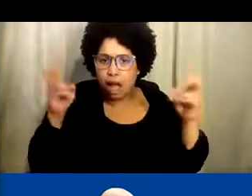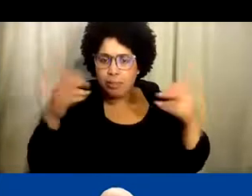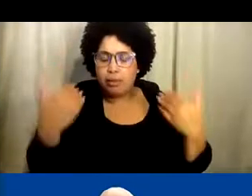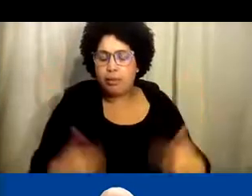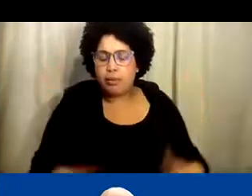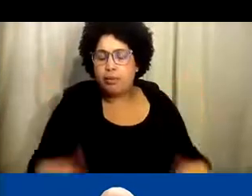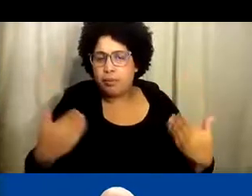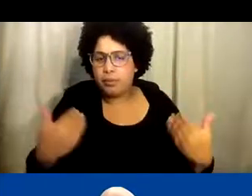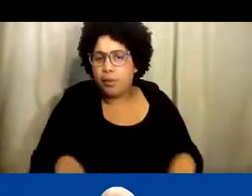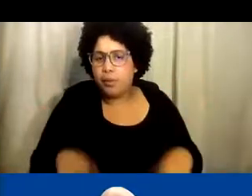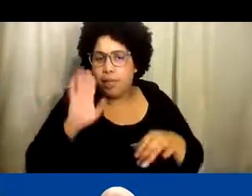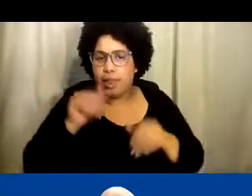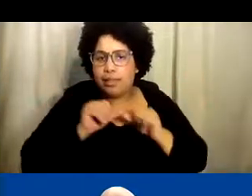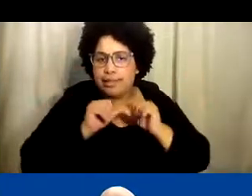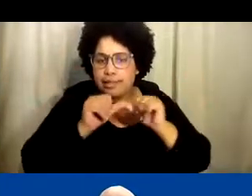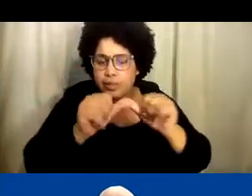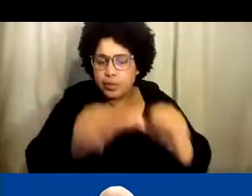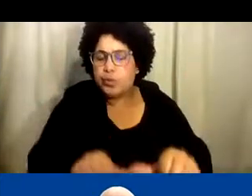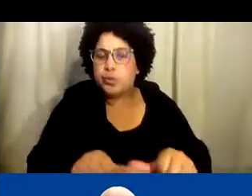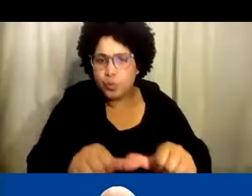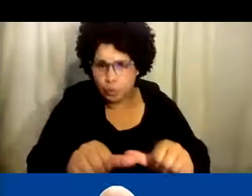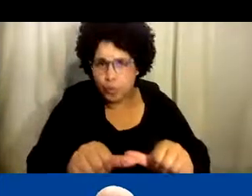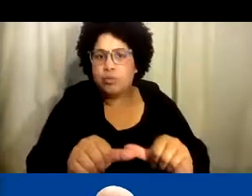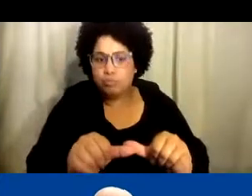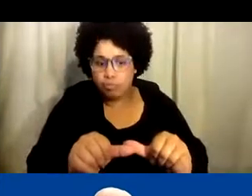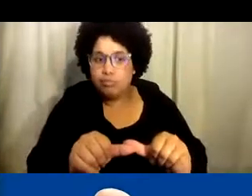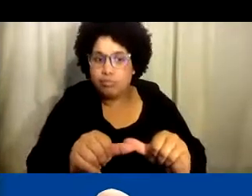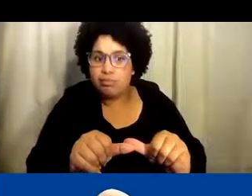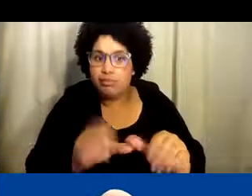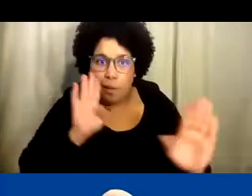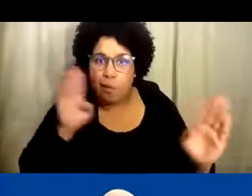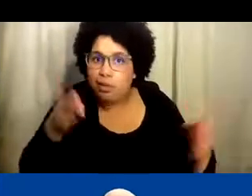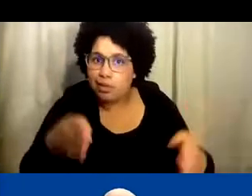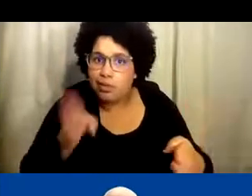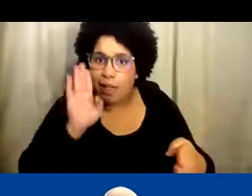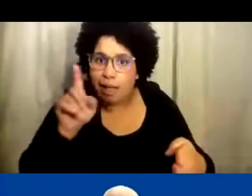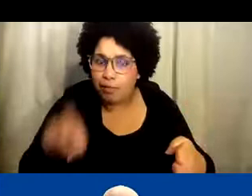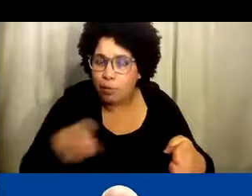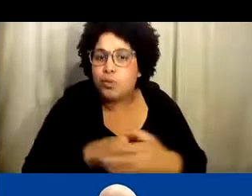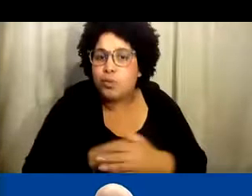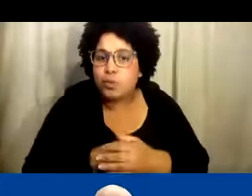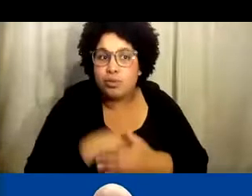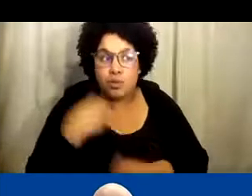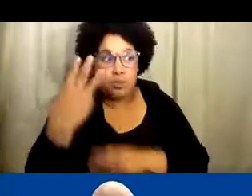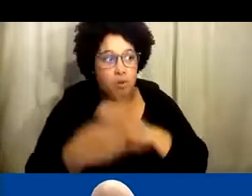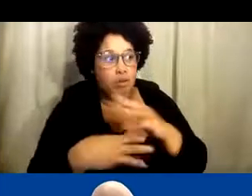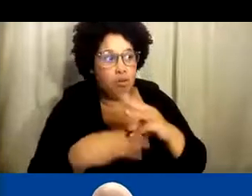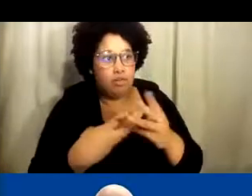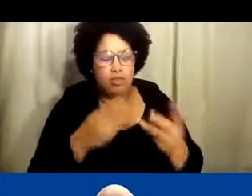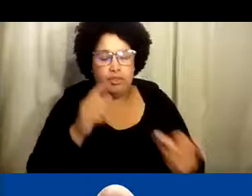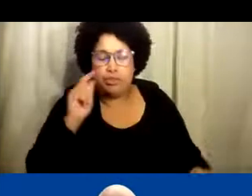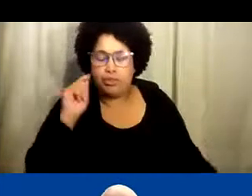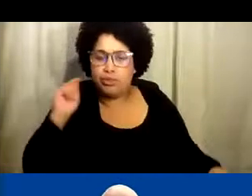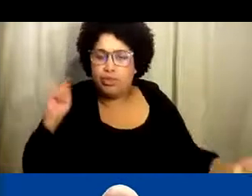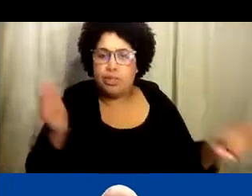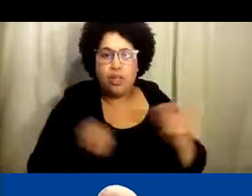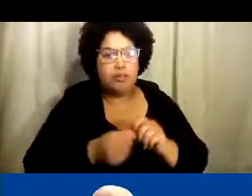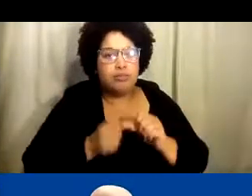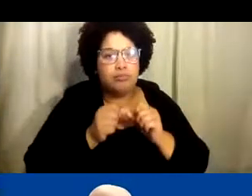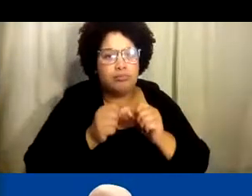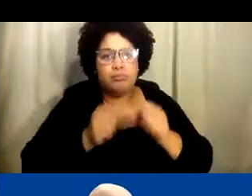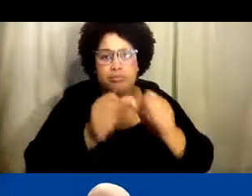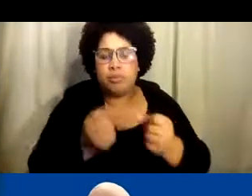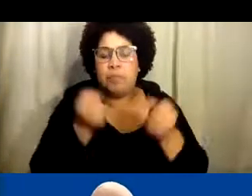Y ese es un tema que va a necesitar y va a merecer enfoque continuo. Sabemos que el mundo